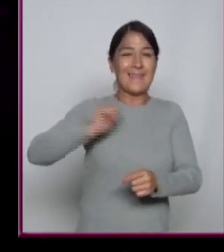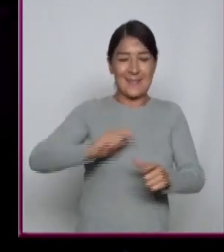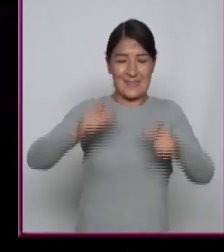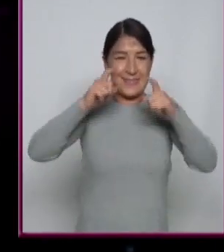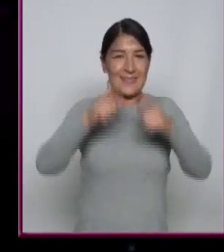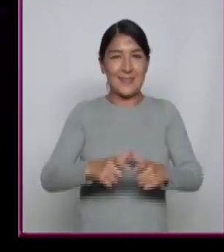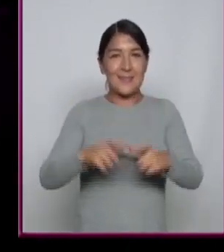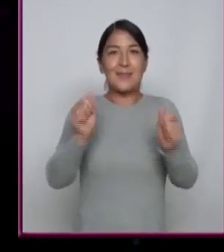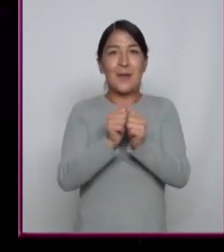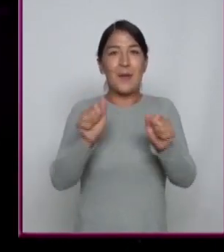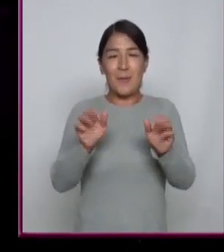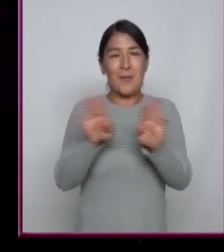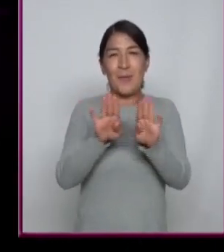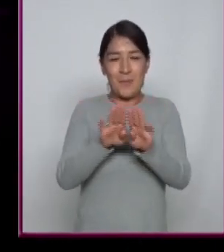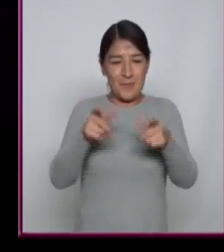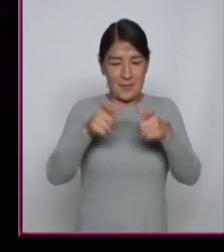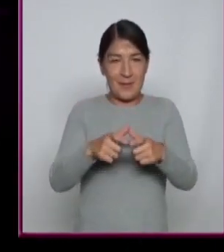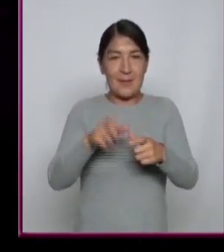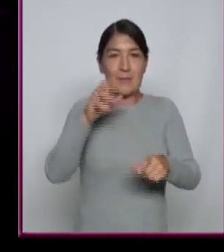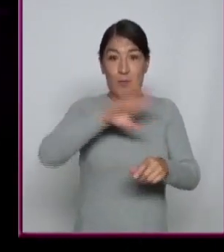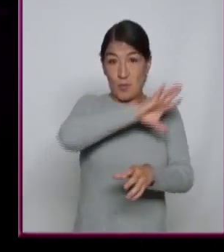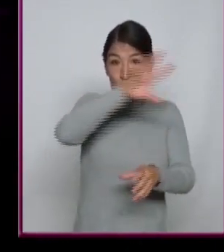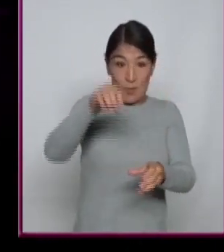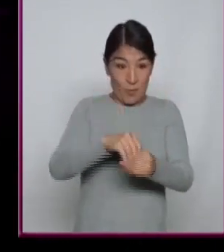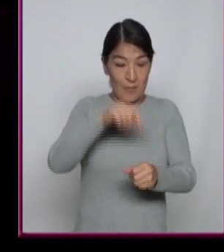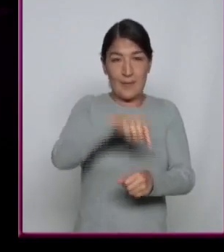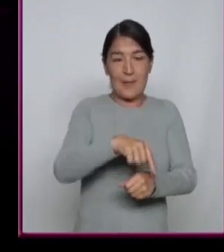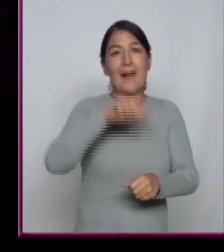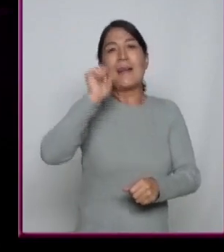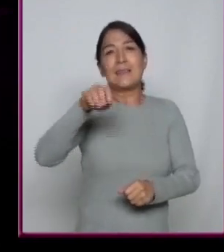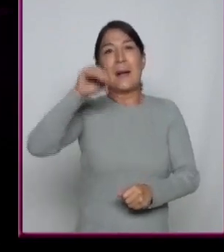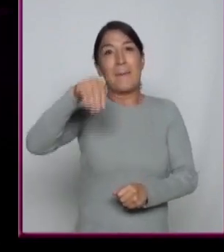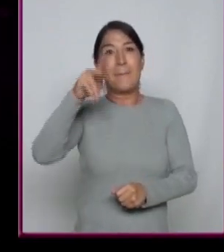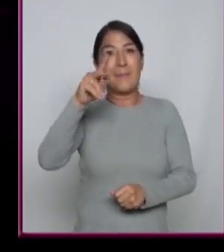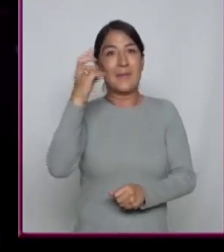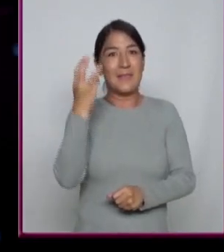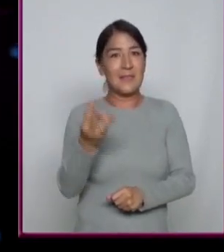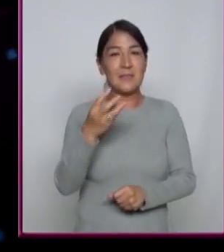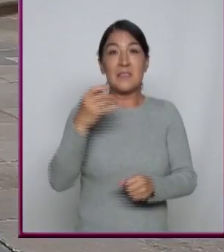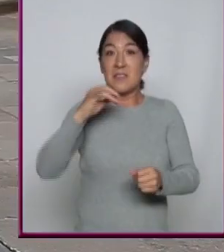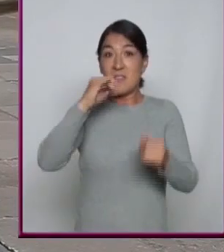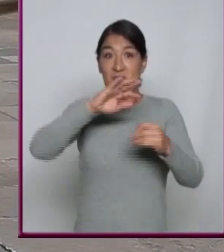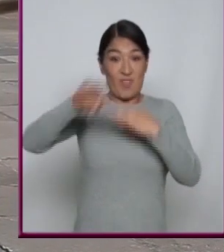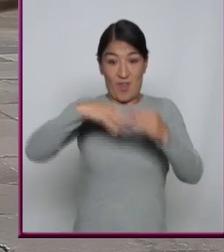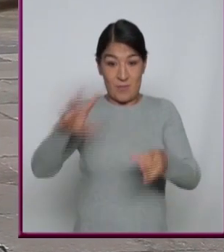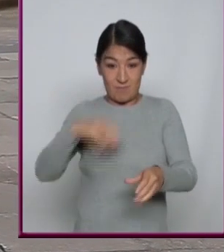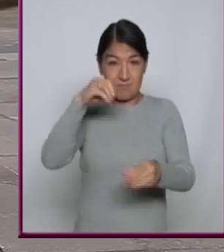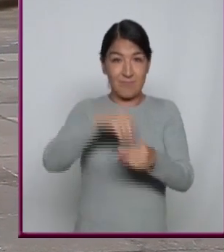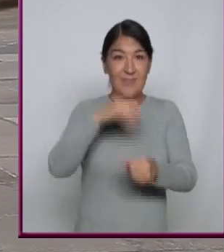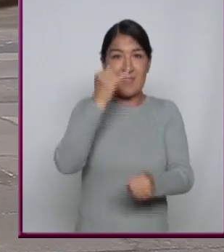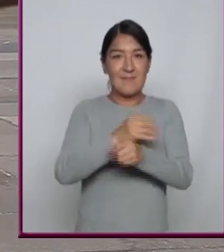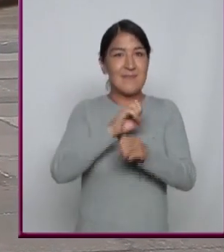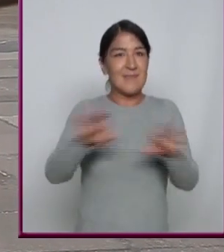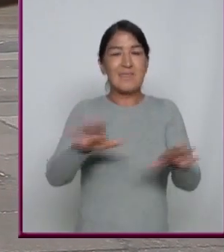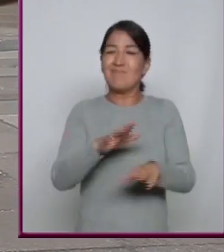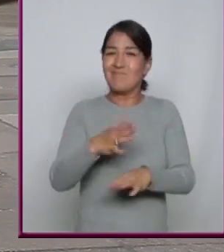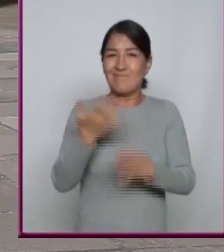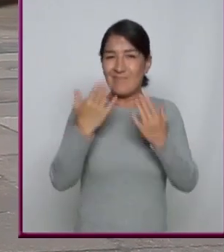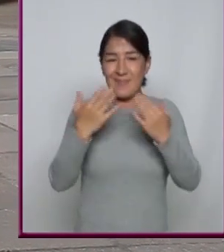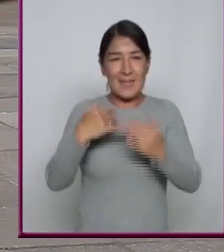grababan Todo el registro De hertz El MP3 El Tampoco incluye Toda la información Que hay